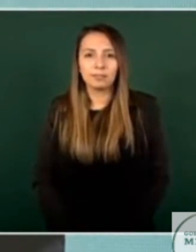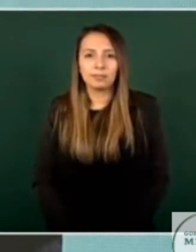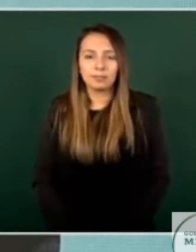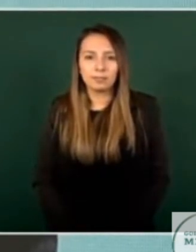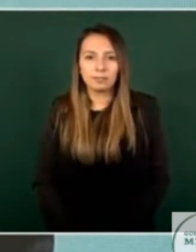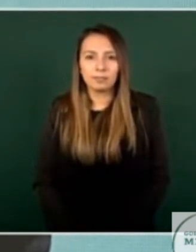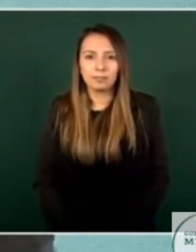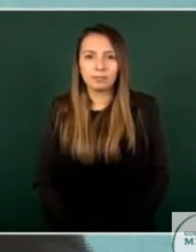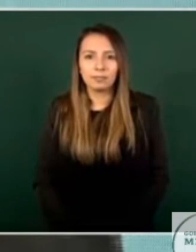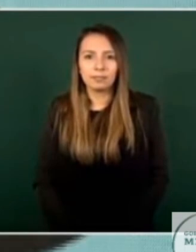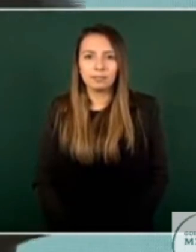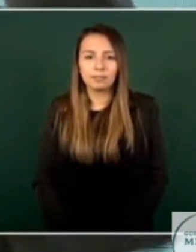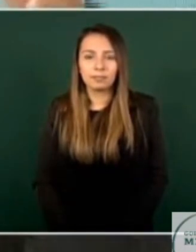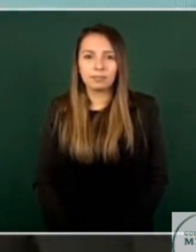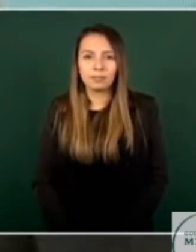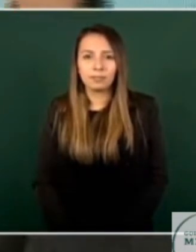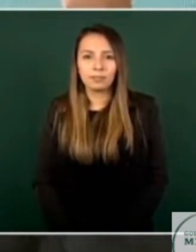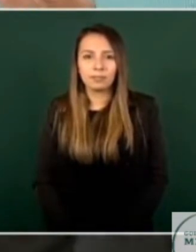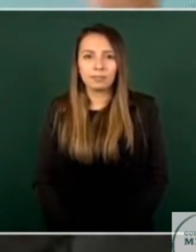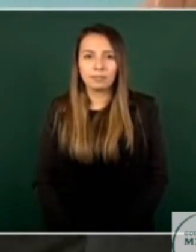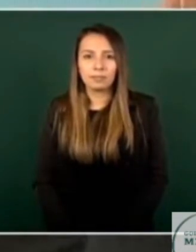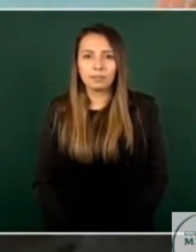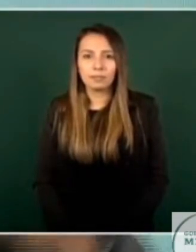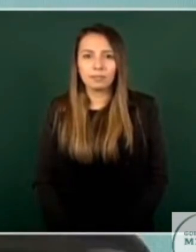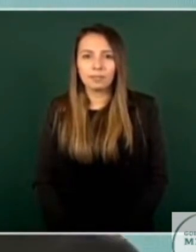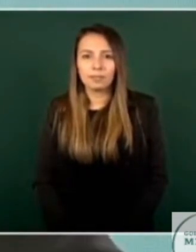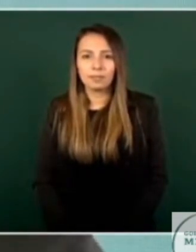de repente una persona